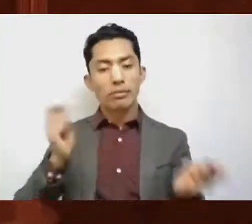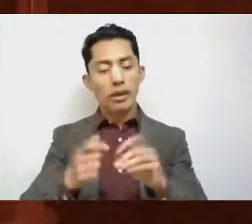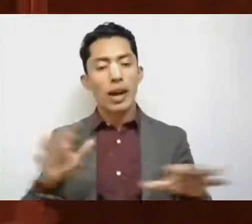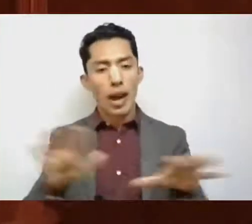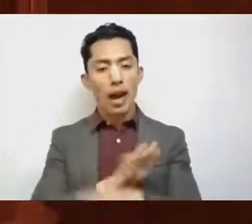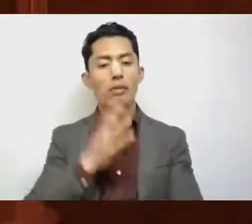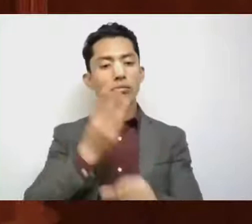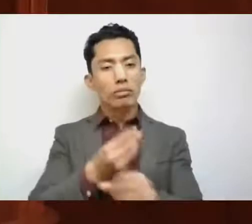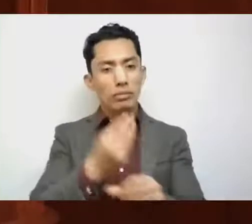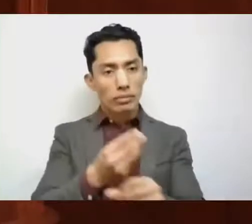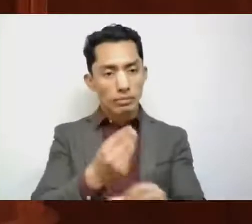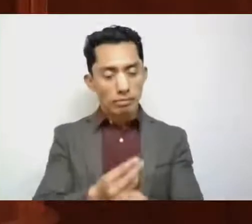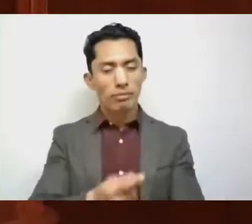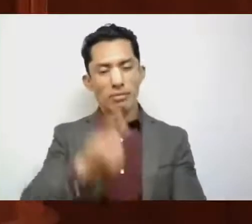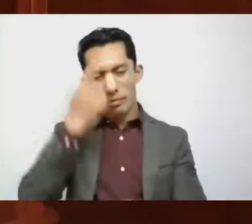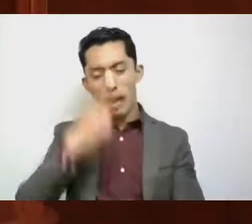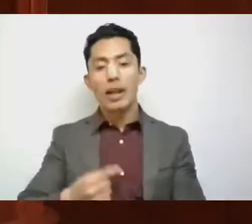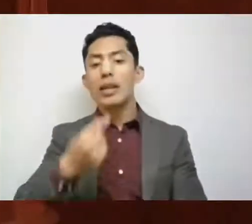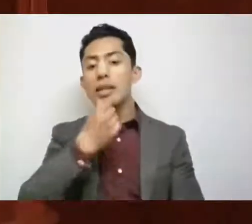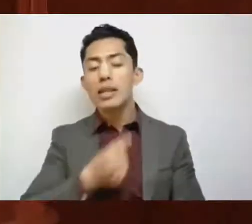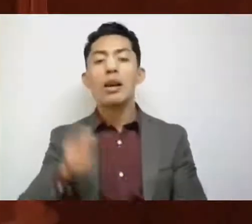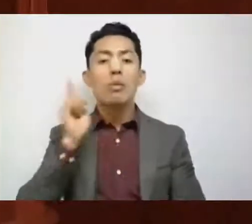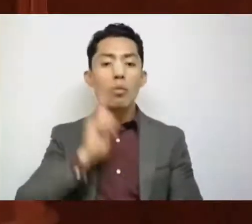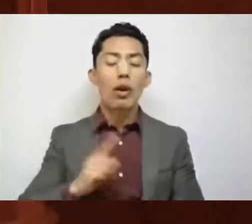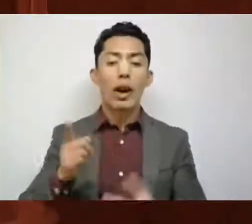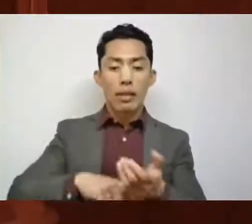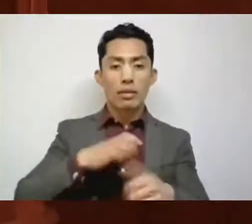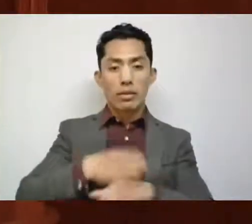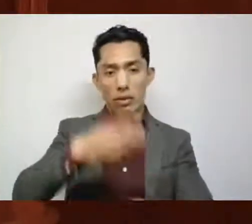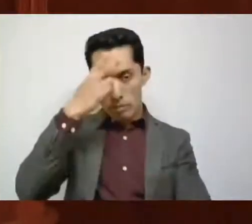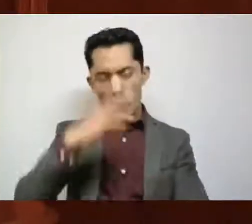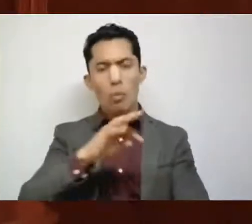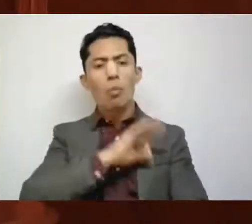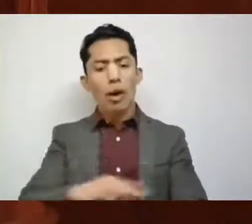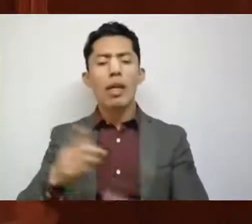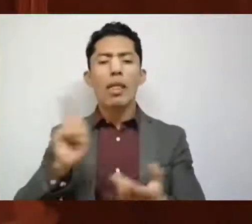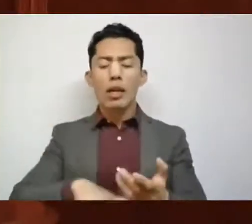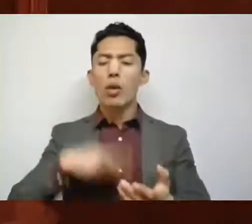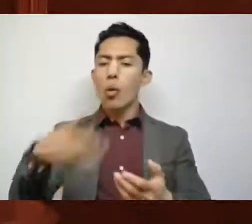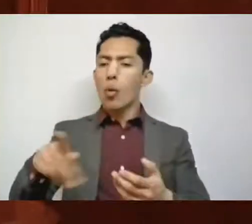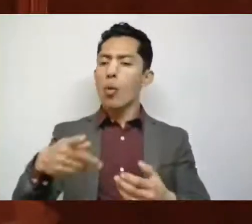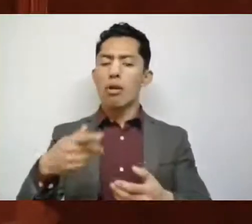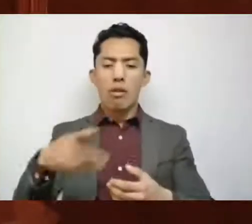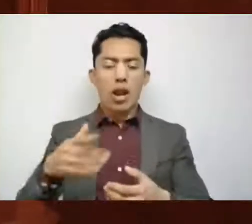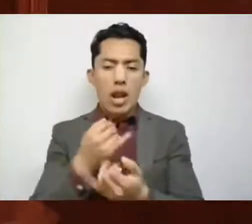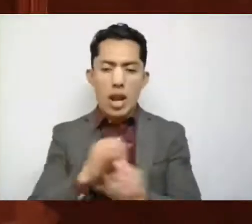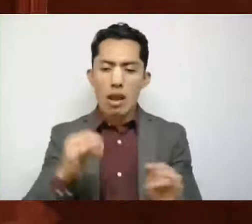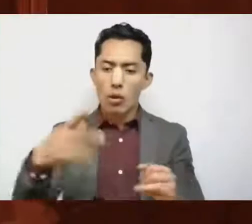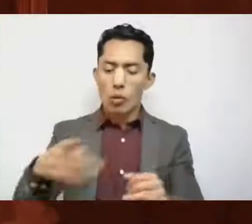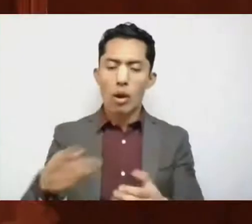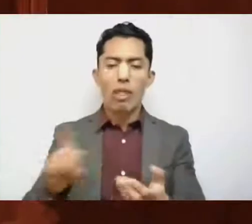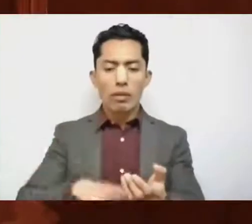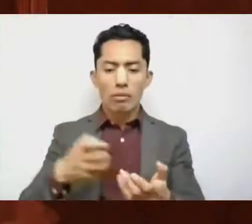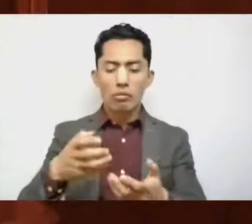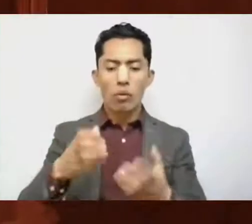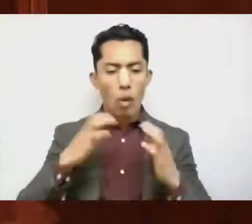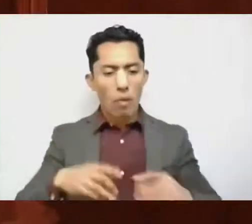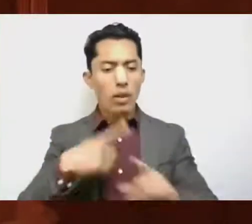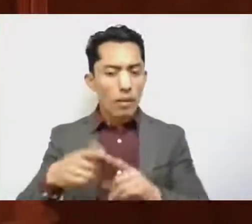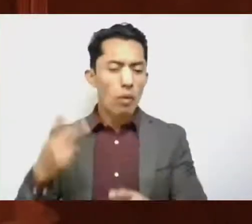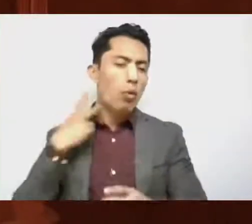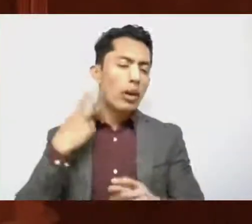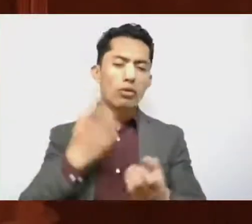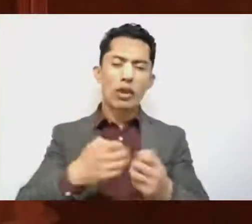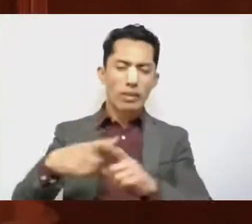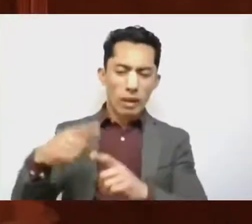necesarias para que niñas y mujeres mexiquenses puedan gozar de autonomía física, económica y política. En